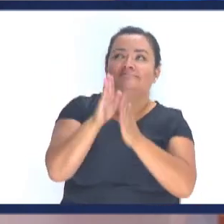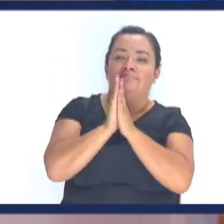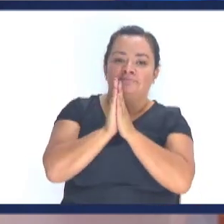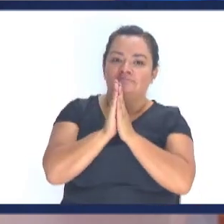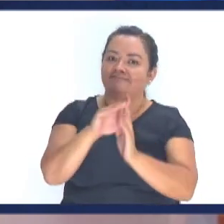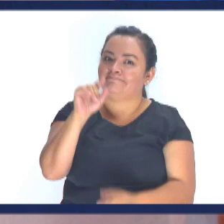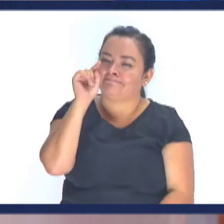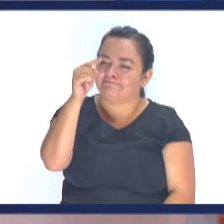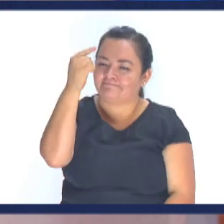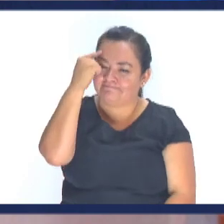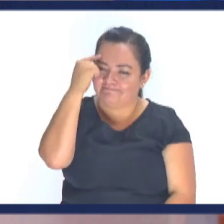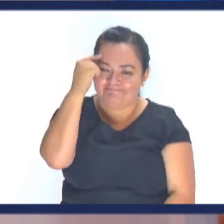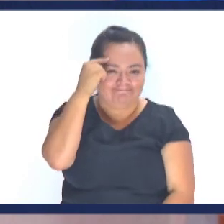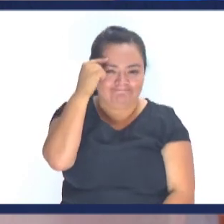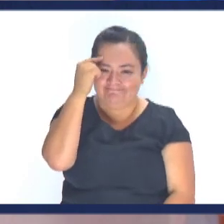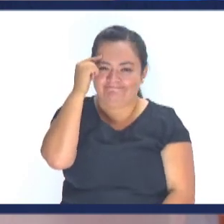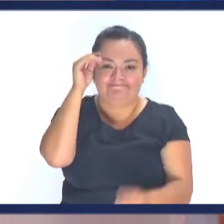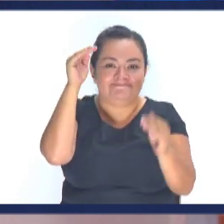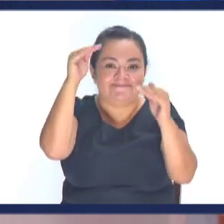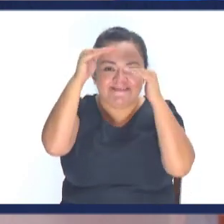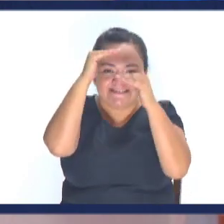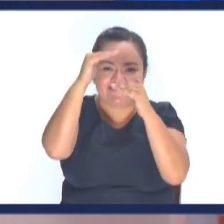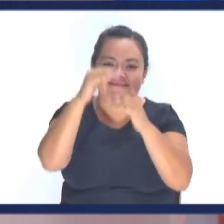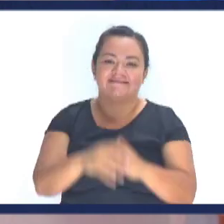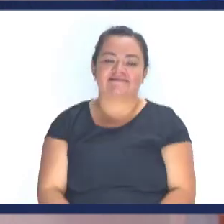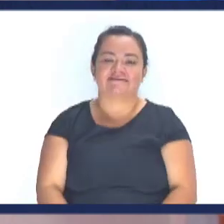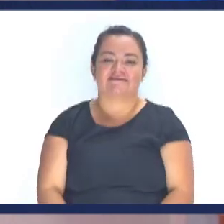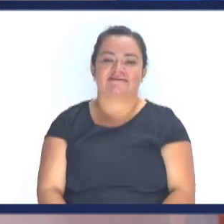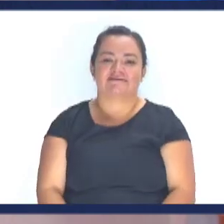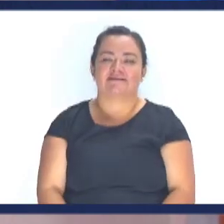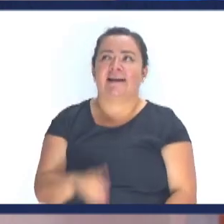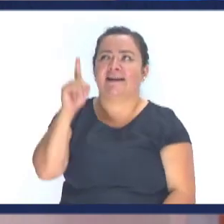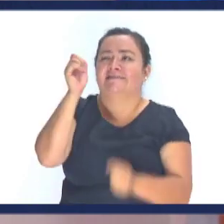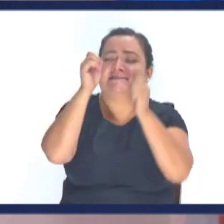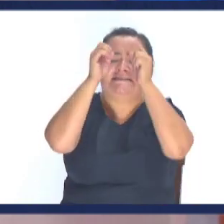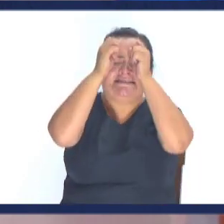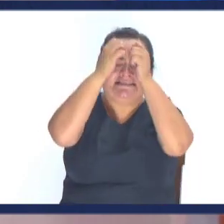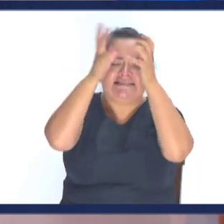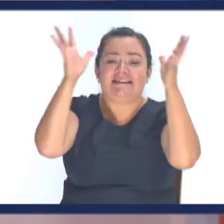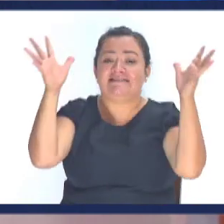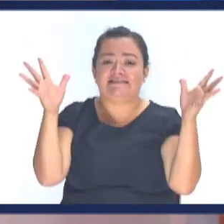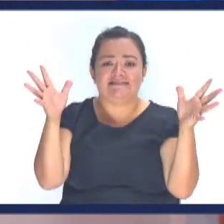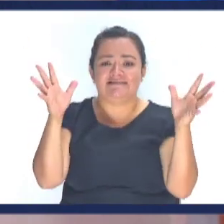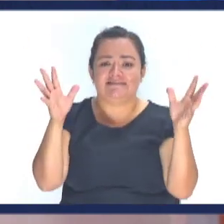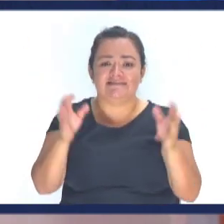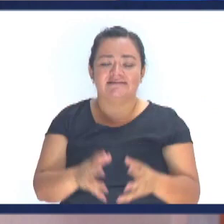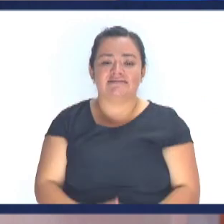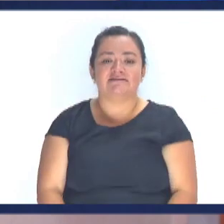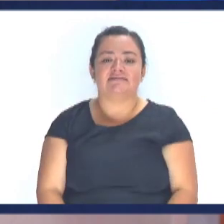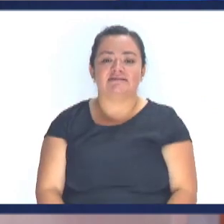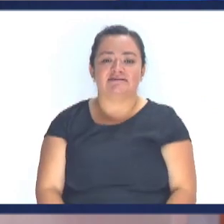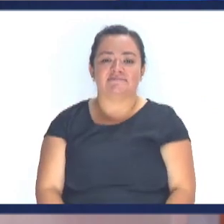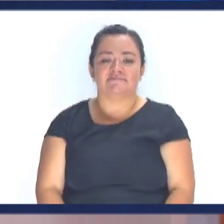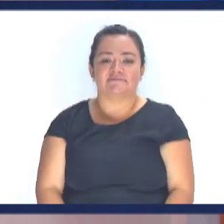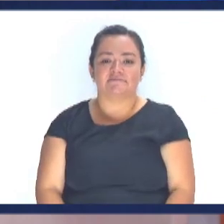oración Su mente No tiene la capacidad Porque él es mucho Más grande Que todo lo que te imaginas